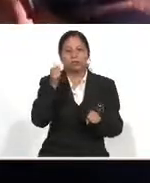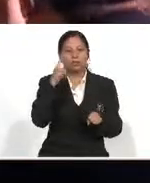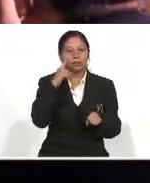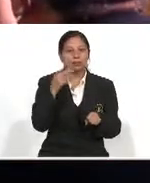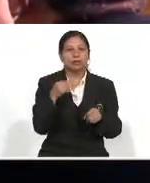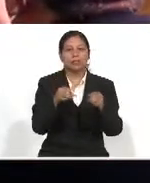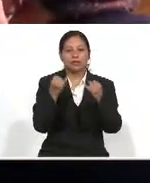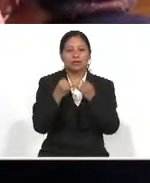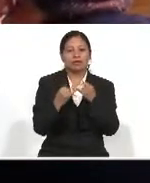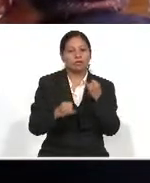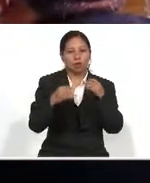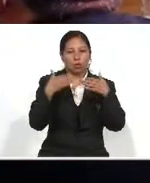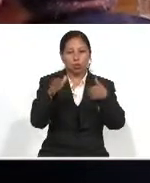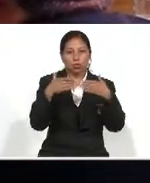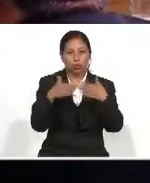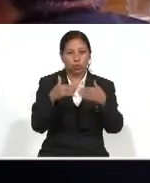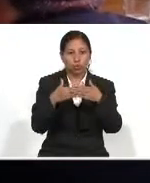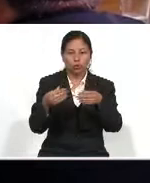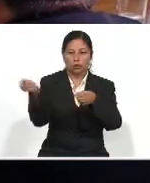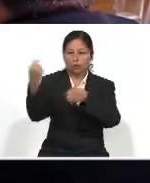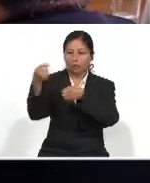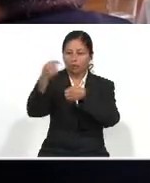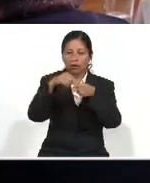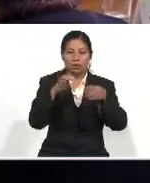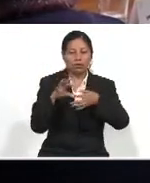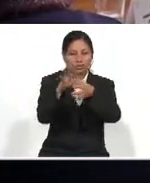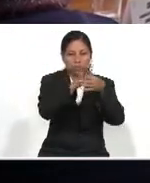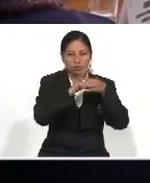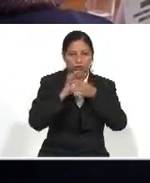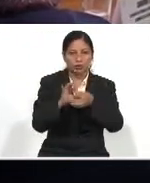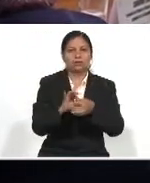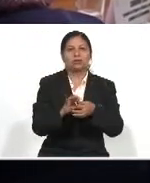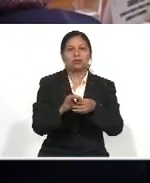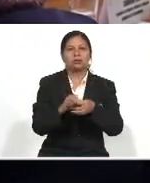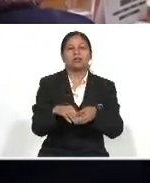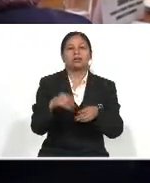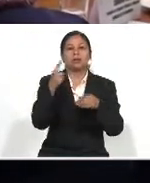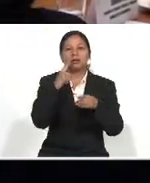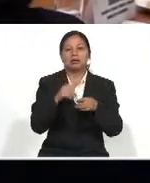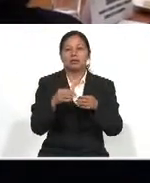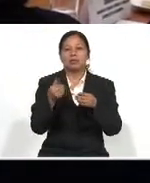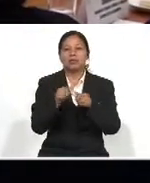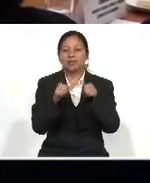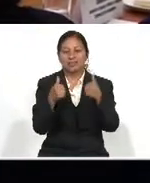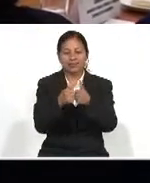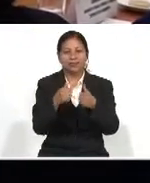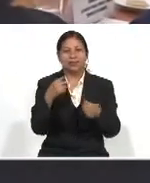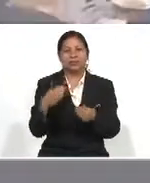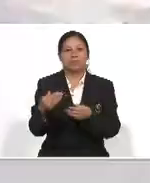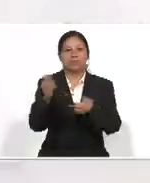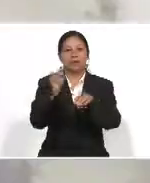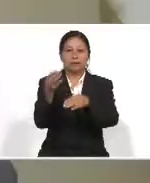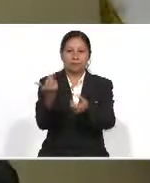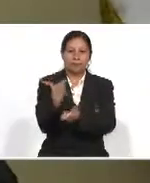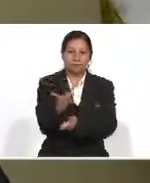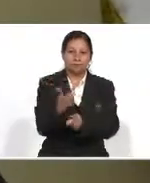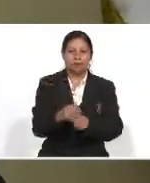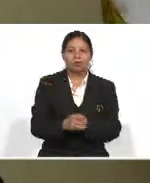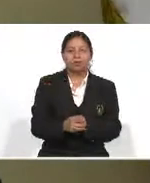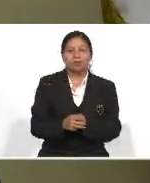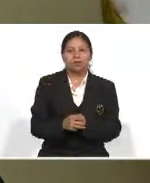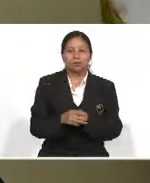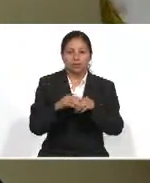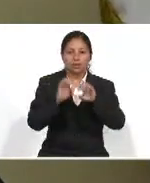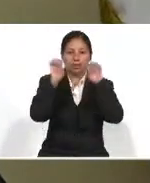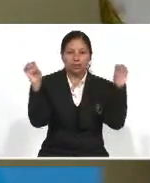que para octubre se espera recibir a las distintas organizaciones de la sociedad civil y ONGs que han requerido un presupuesto. En un